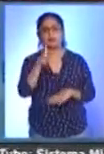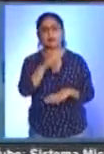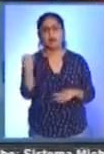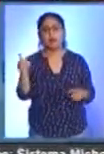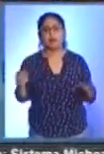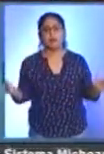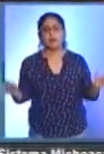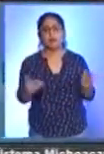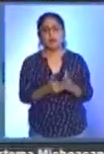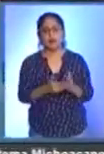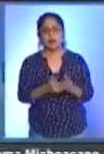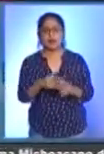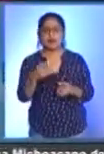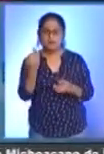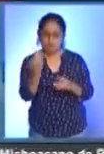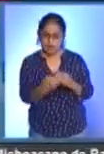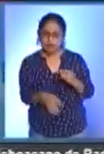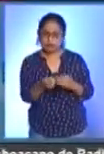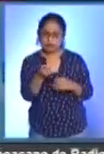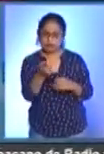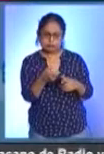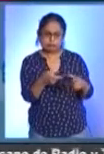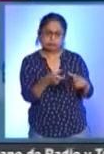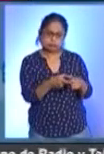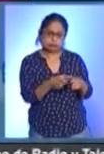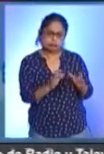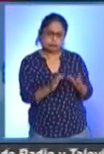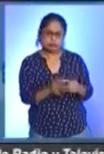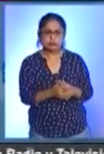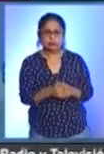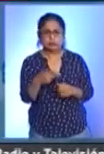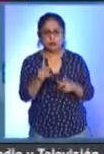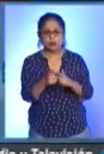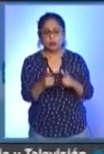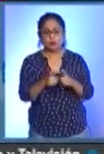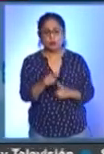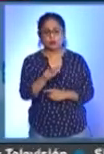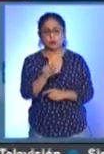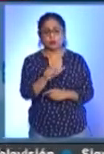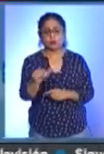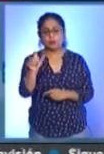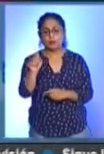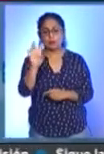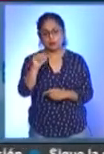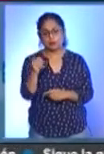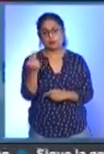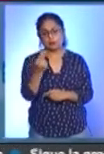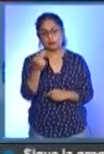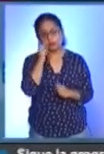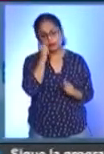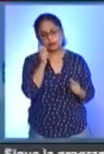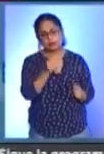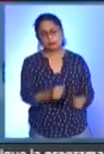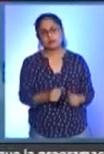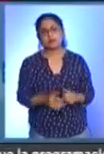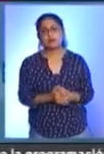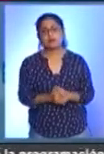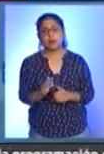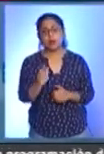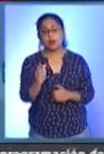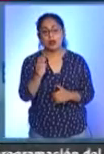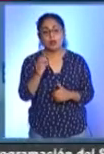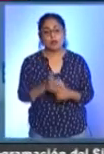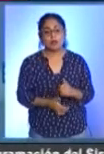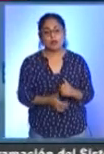realmente nos queda un grupo pequeño. Vamos a darle prioridad a lo que es el grupo de 18 a 29 años. Y una vez concluido